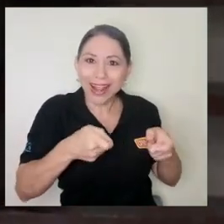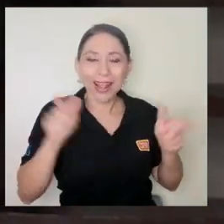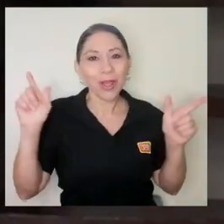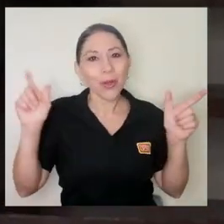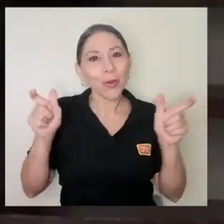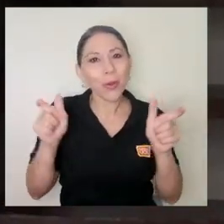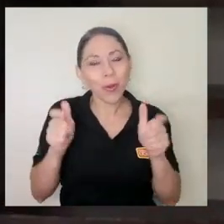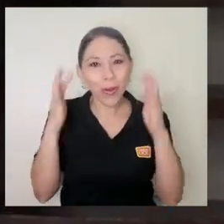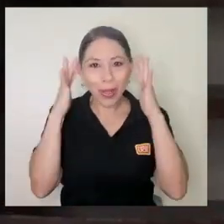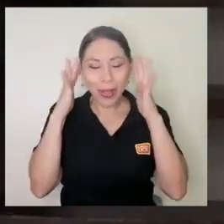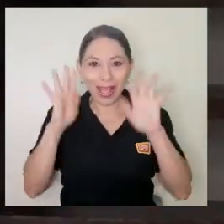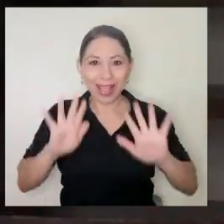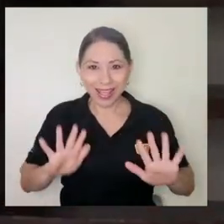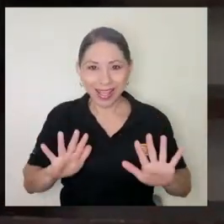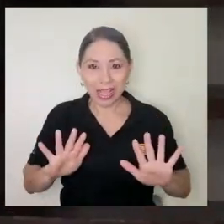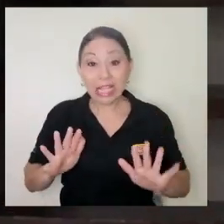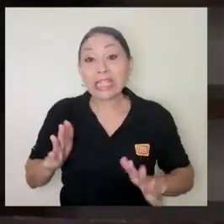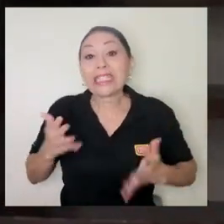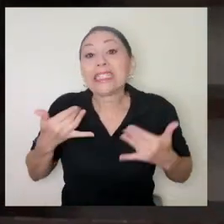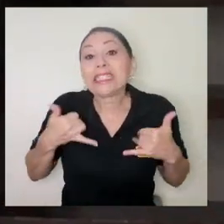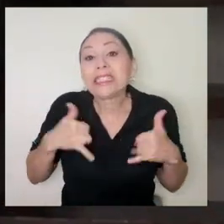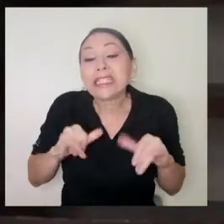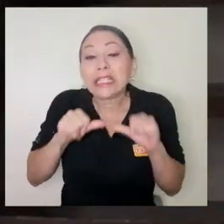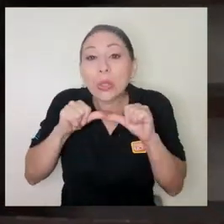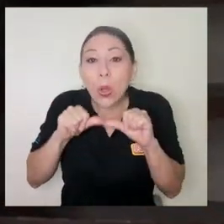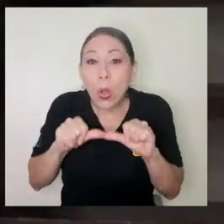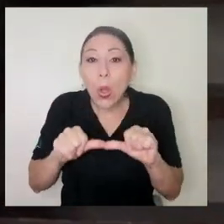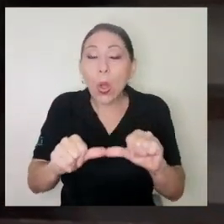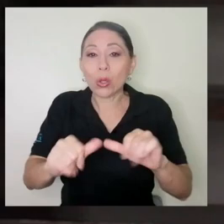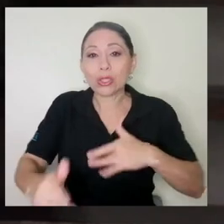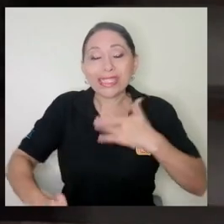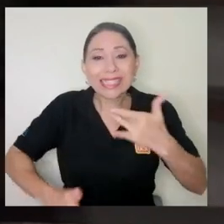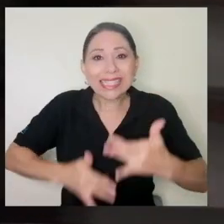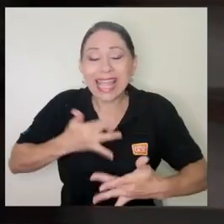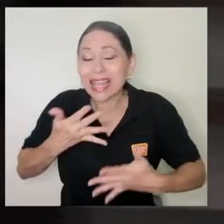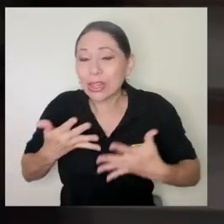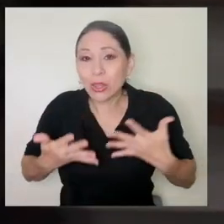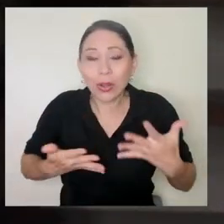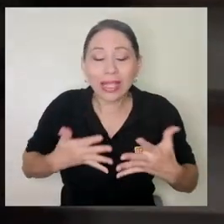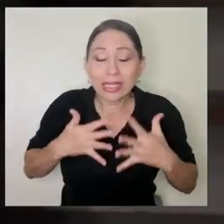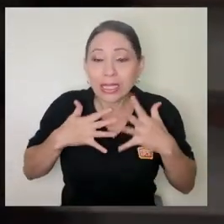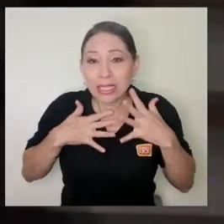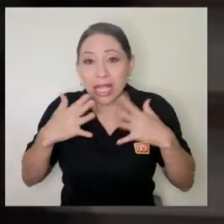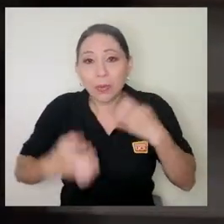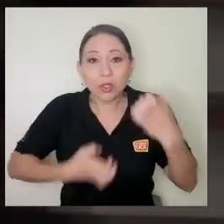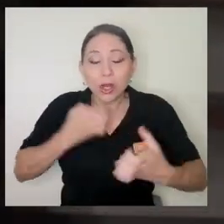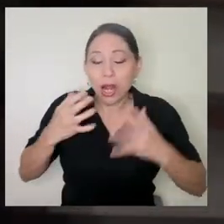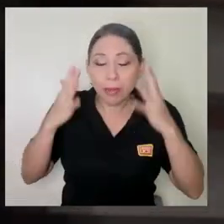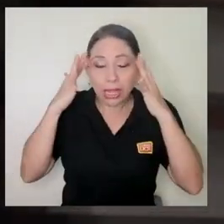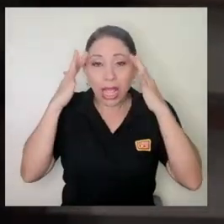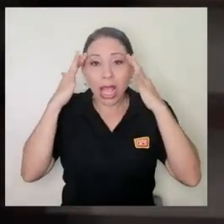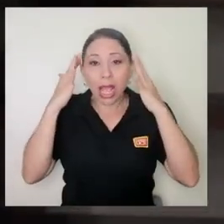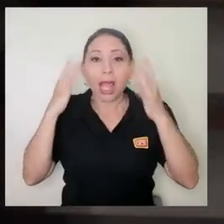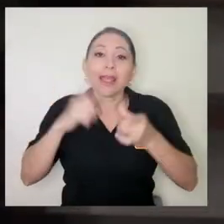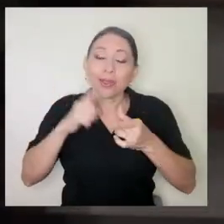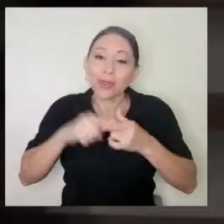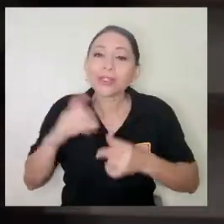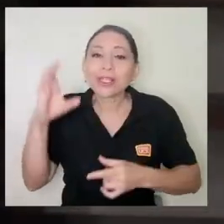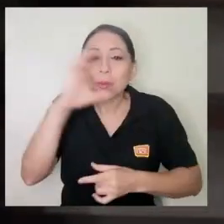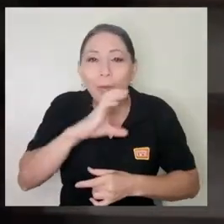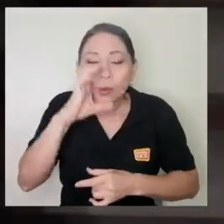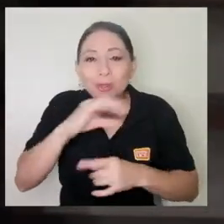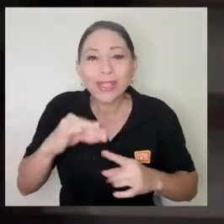tenemos y si aún así yo siento que estoy superado en lo que siento emocionalmente pues busco